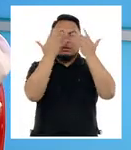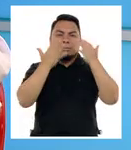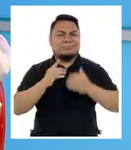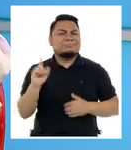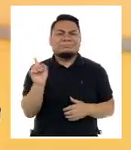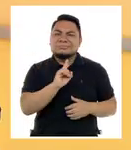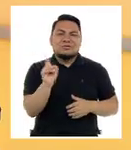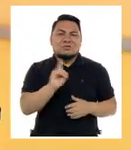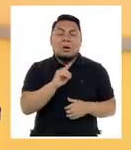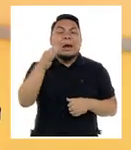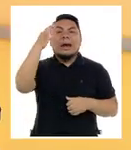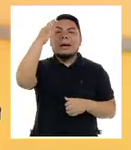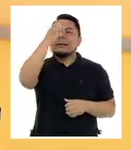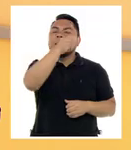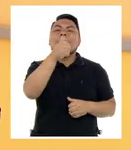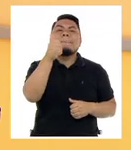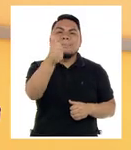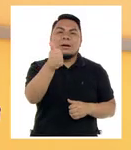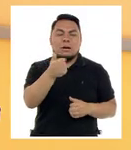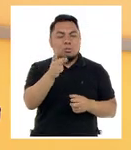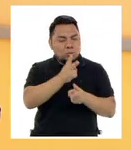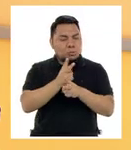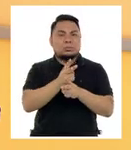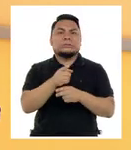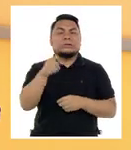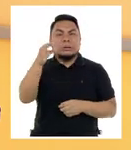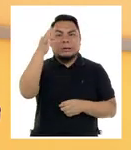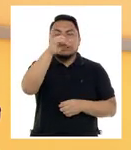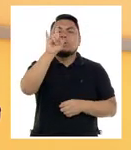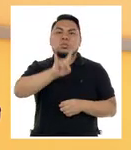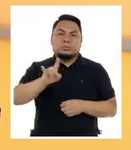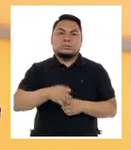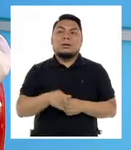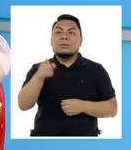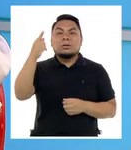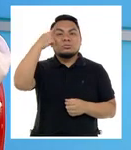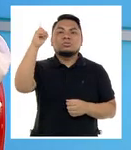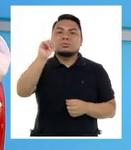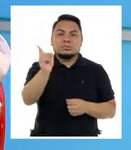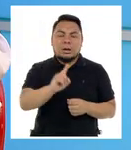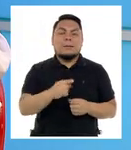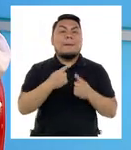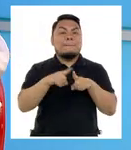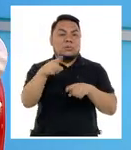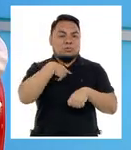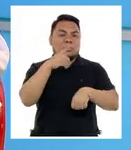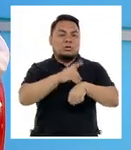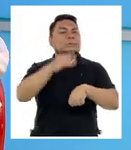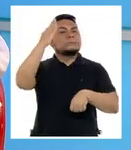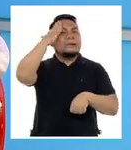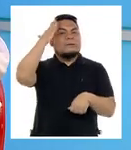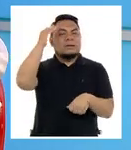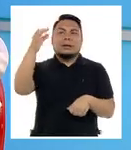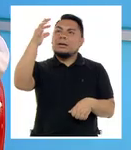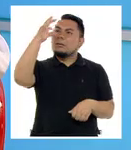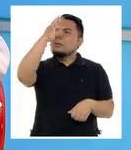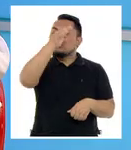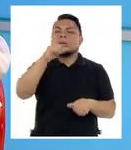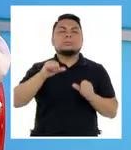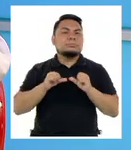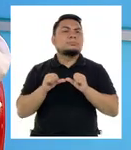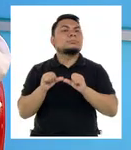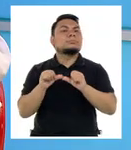era doctor, la gota no me servía, no veía ningún efecto. Claro. Usted no ve el efecto, señor. El que ve el efecto somos nosotros los médicos y